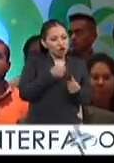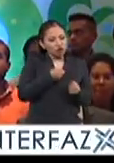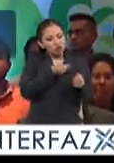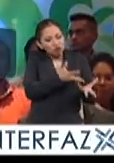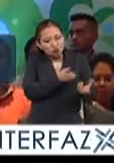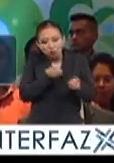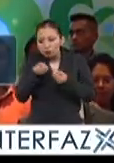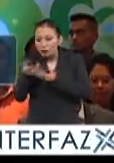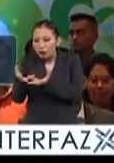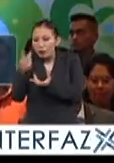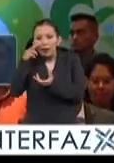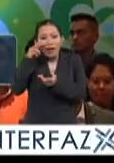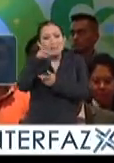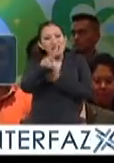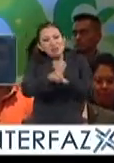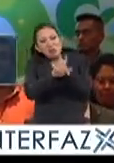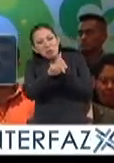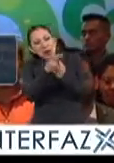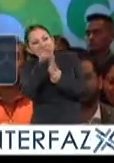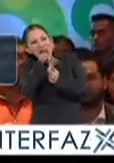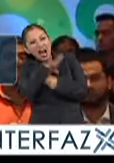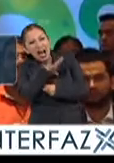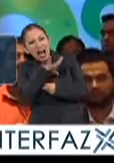para mirar problemas,